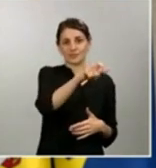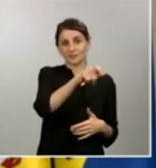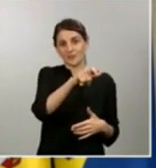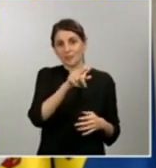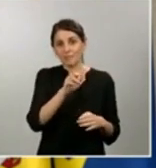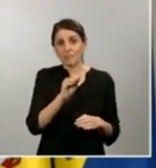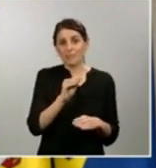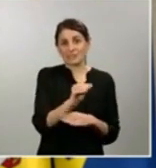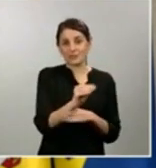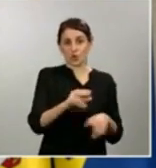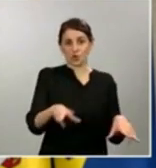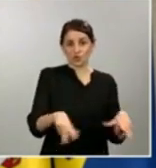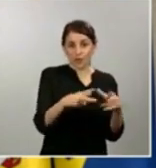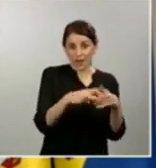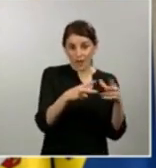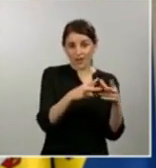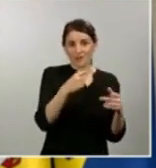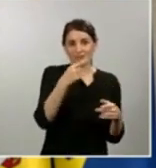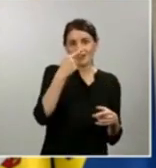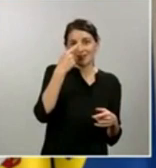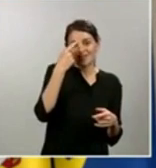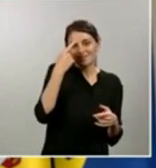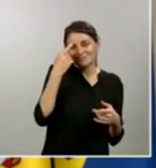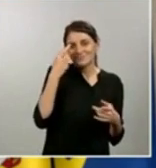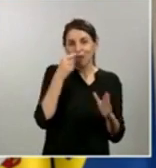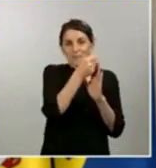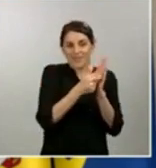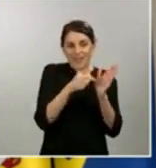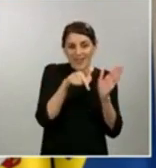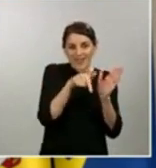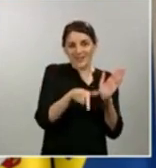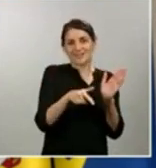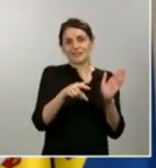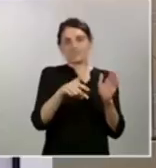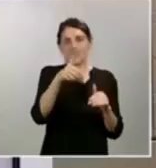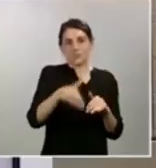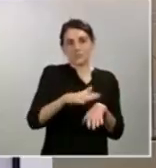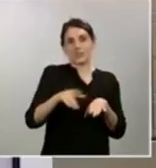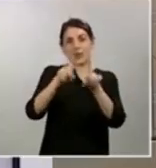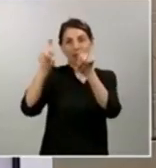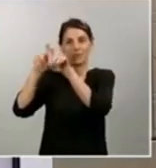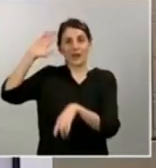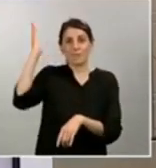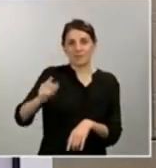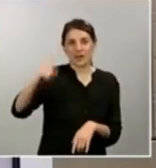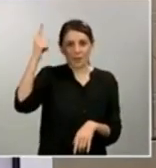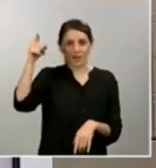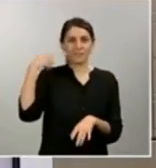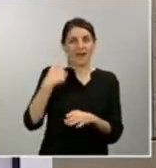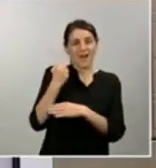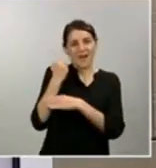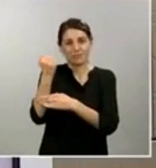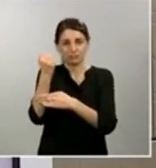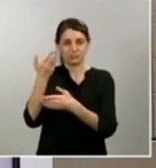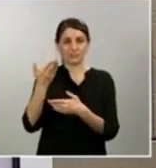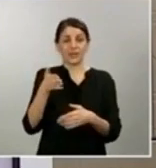y liderar liquidez para las empresas más afectadas. Pero no termina ahí el efecto. Hay otras